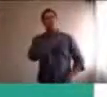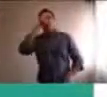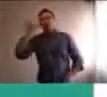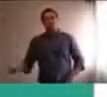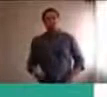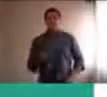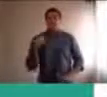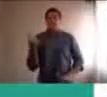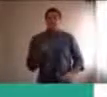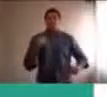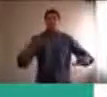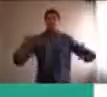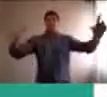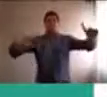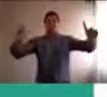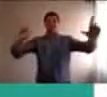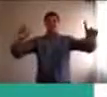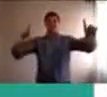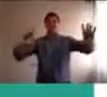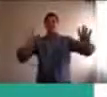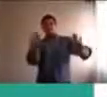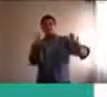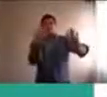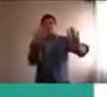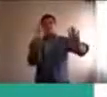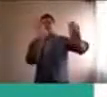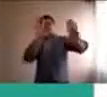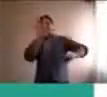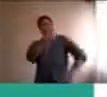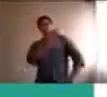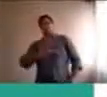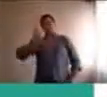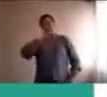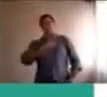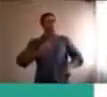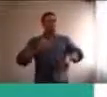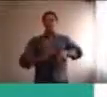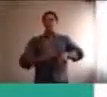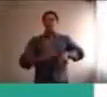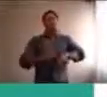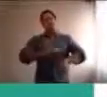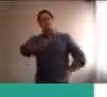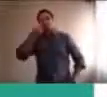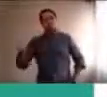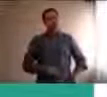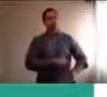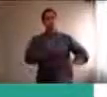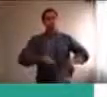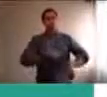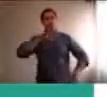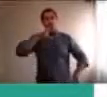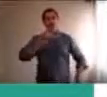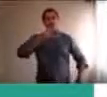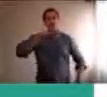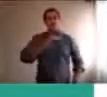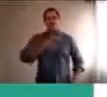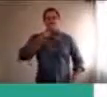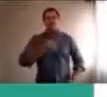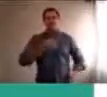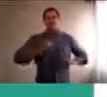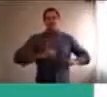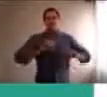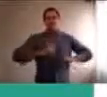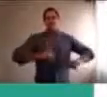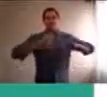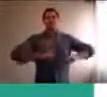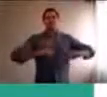sería el monotema, y esto, trae, distintas maneras, de, reaccionar, frente al miedo, con los chicos,